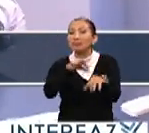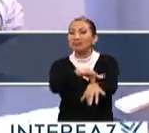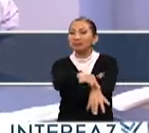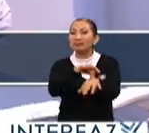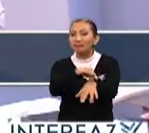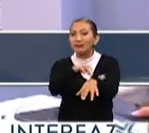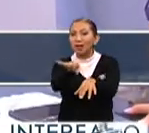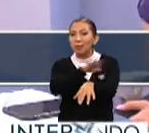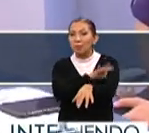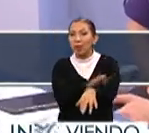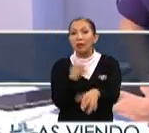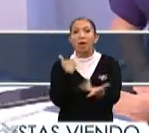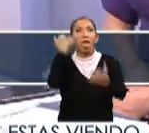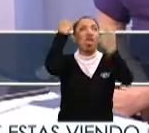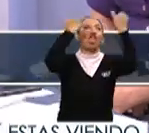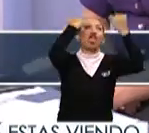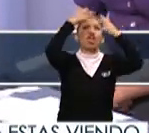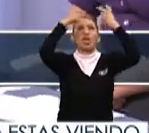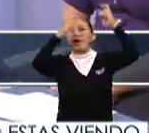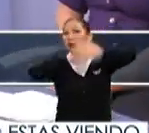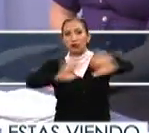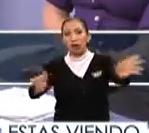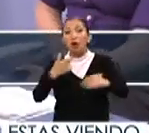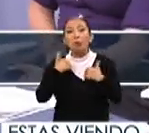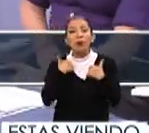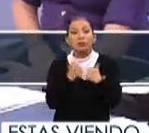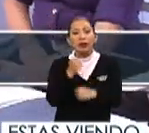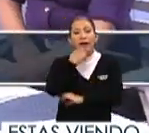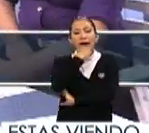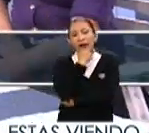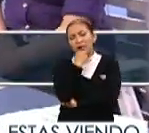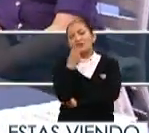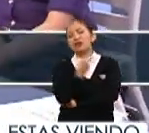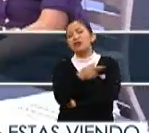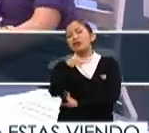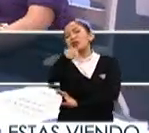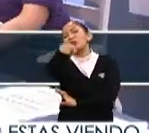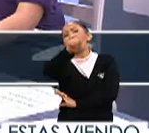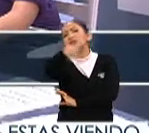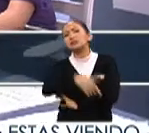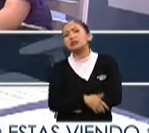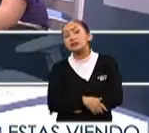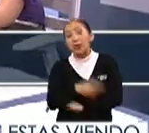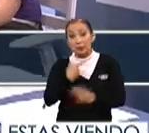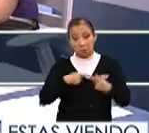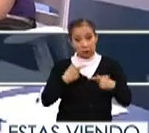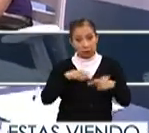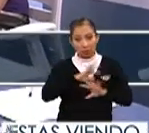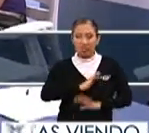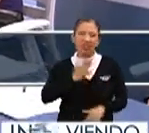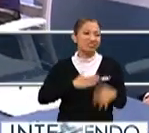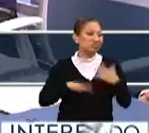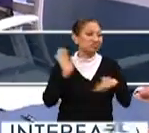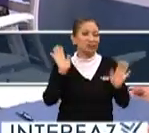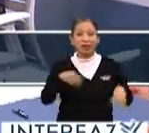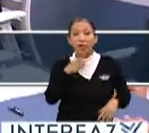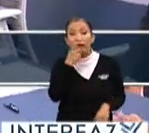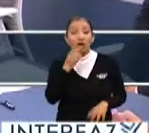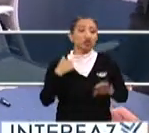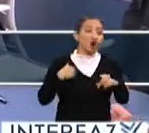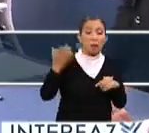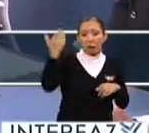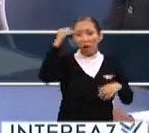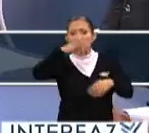viables, que puedan ser, ellos, sobre todo, comprensibles, que digan, ¿qué va a pasar? Y la gente, lo que está cansada, diría yo, es que nada más digan,